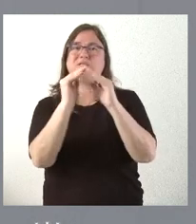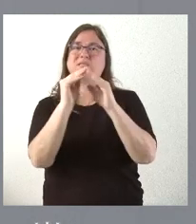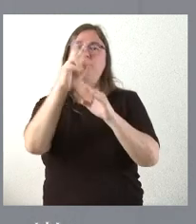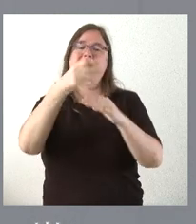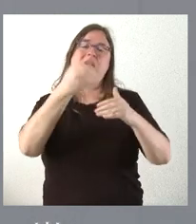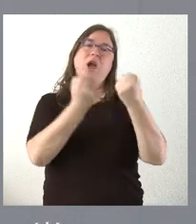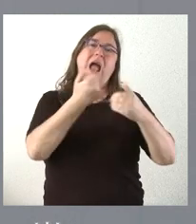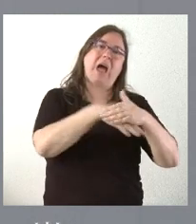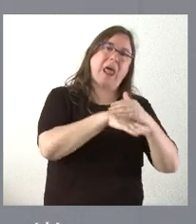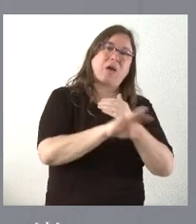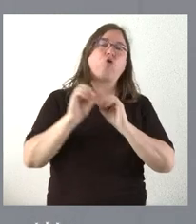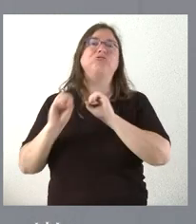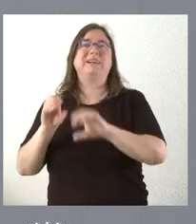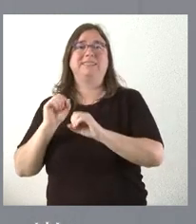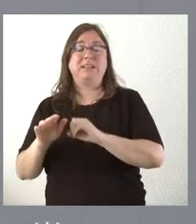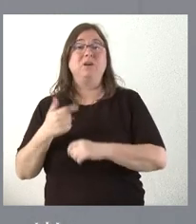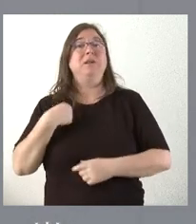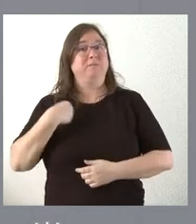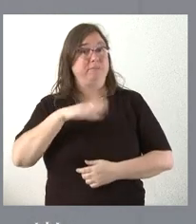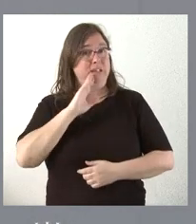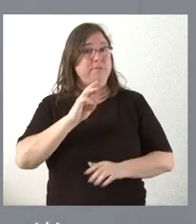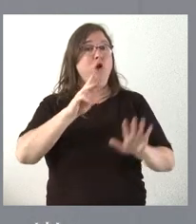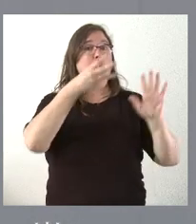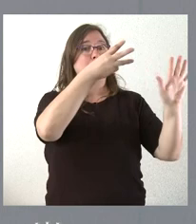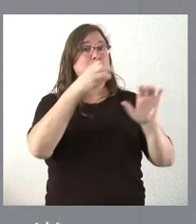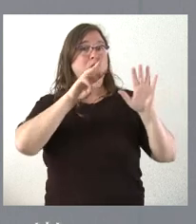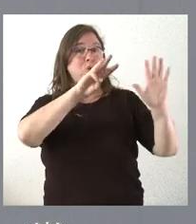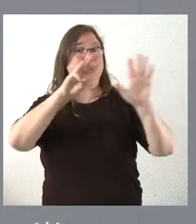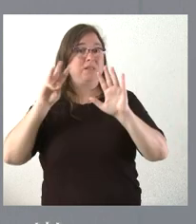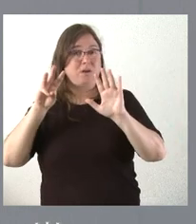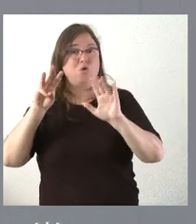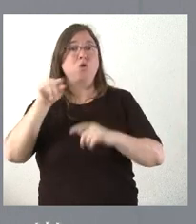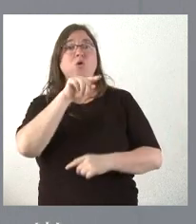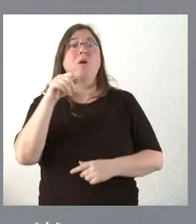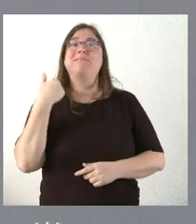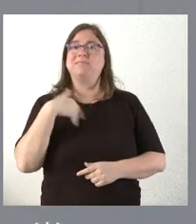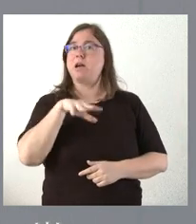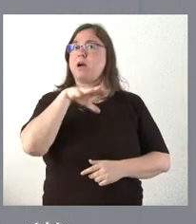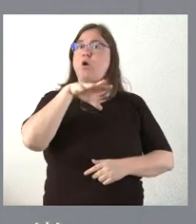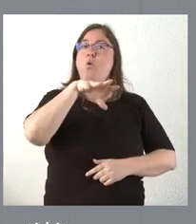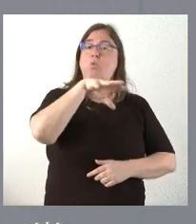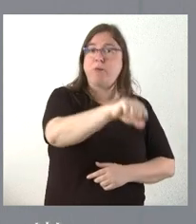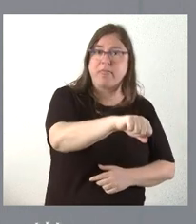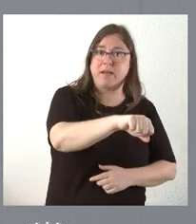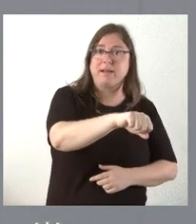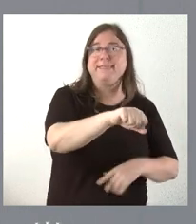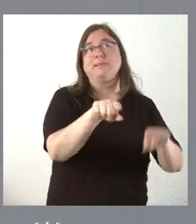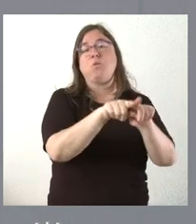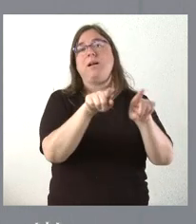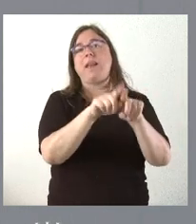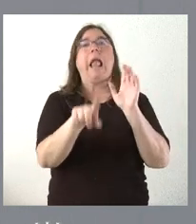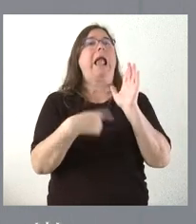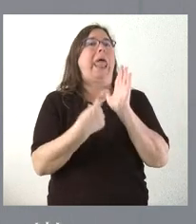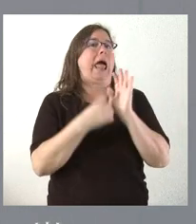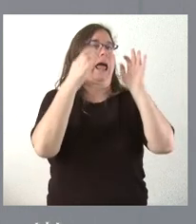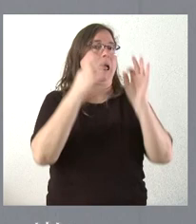trasteros. Muchas de esas 888 viviendas o están ocupadas en régimen legal